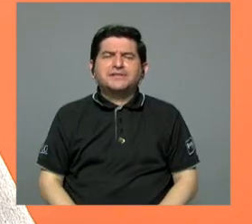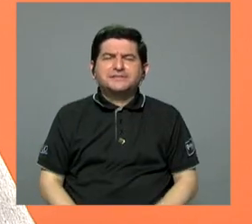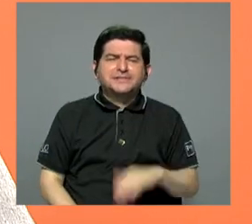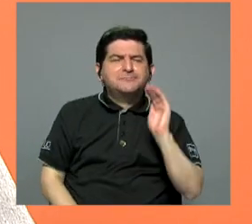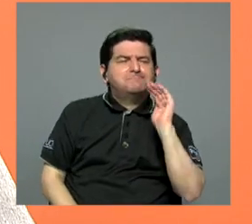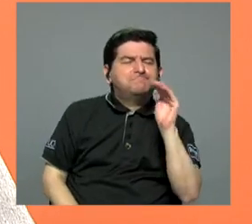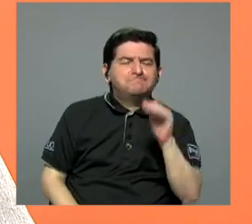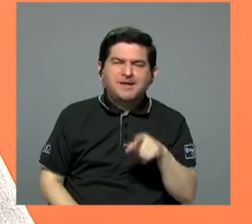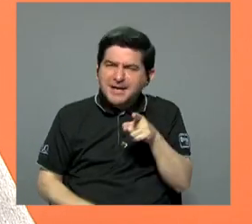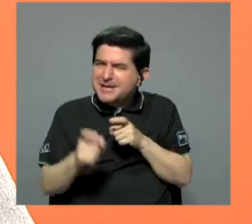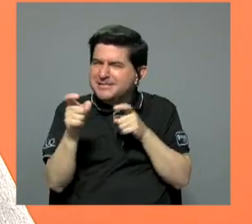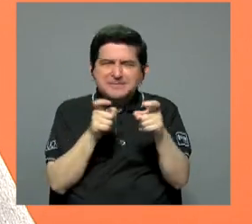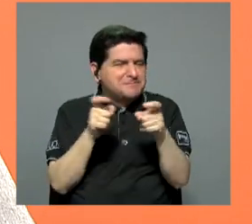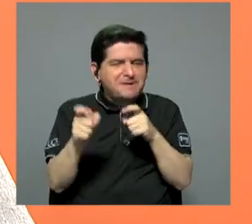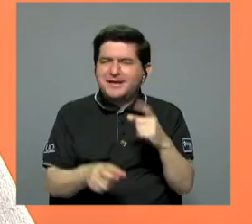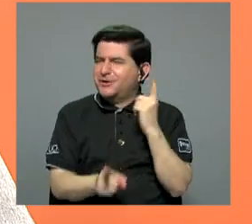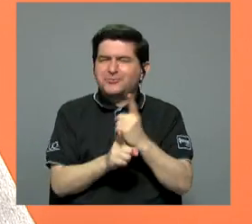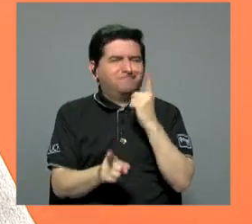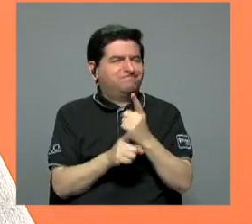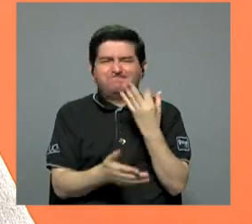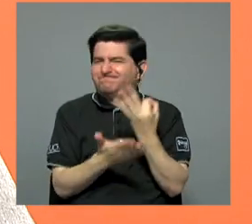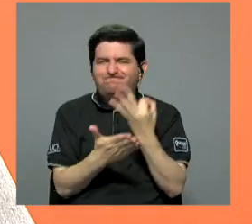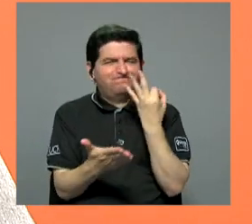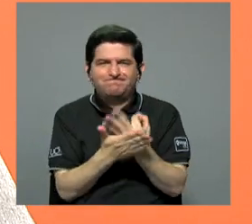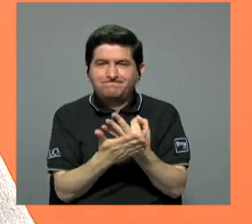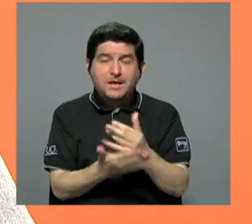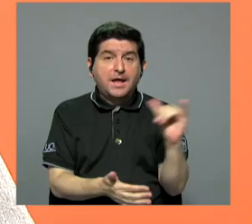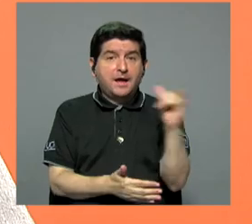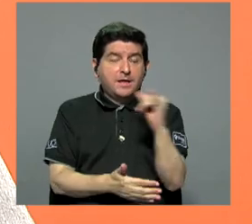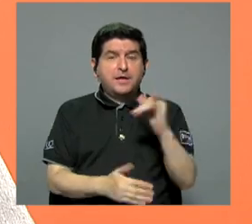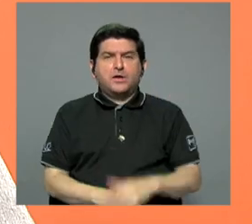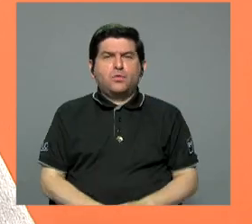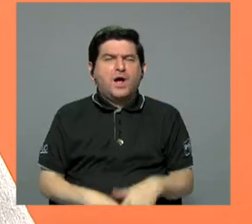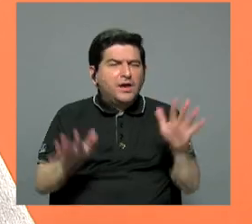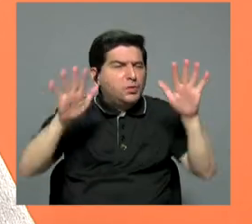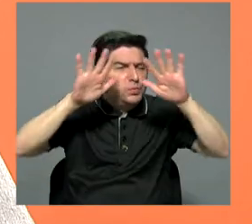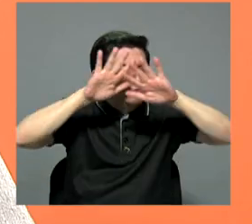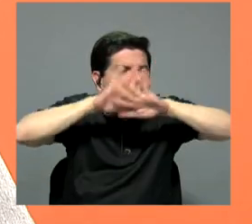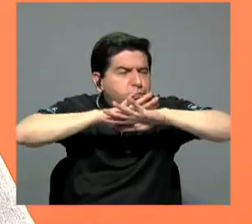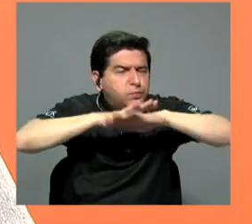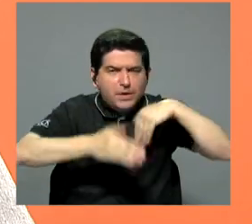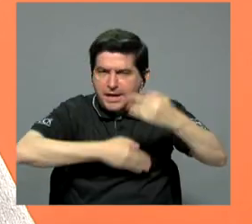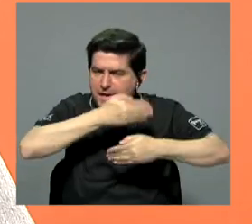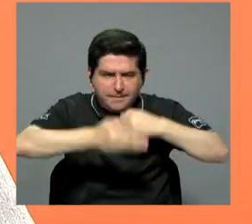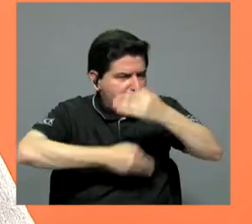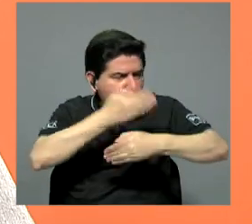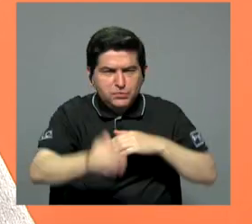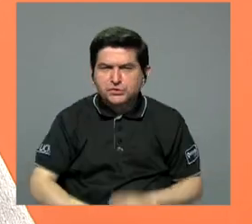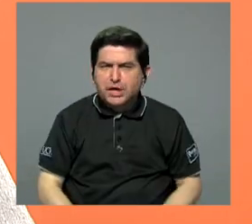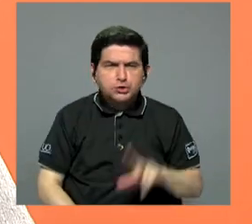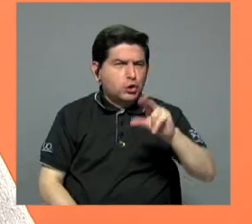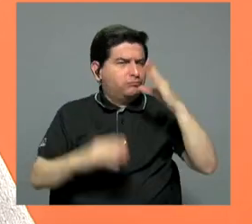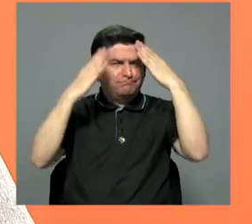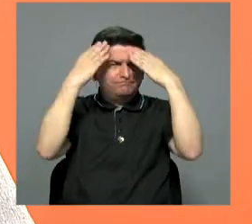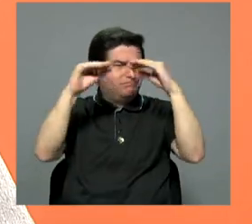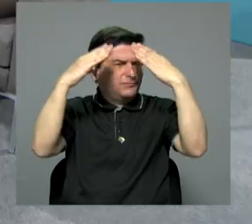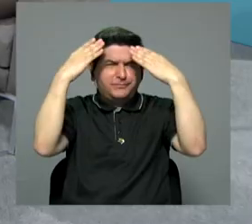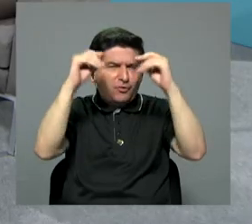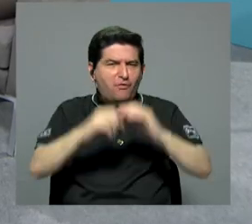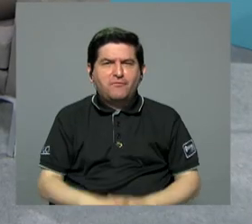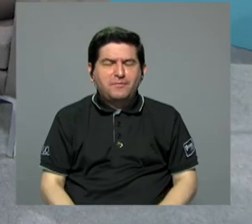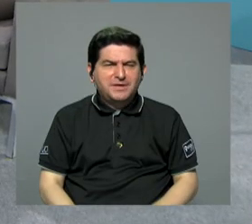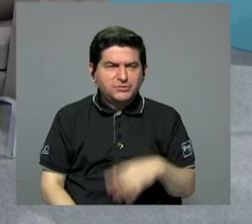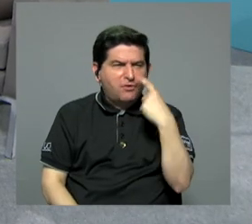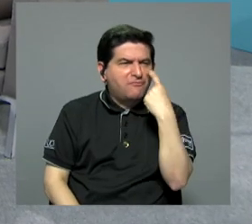de un supuesto manejo verdad y regular de finanzas y también de mucha opacidad en la transparencia no había tanta información de lo que estaba